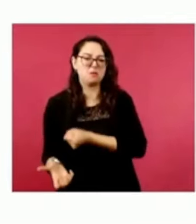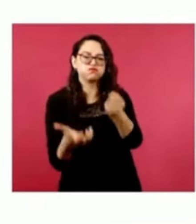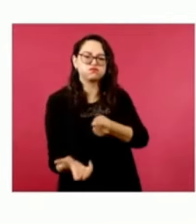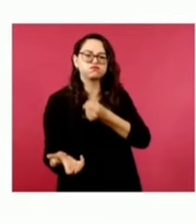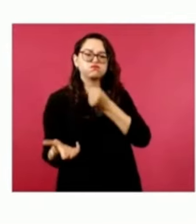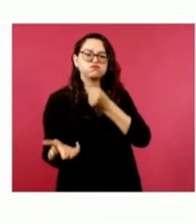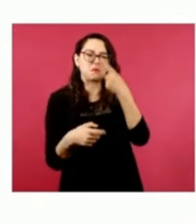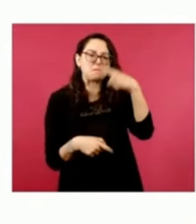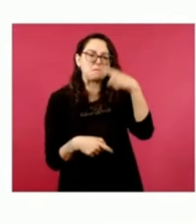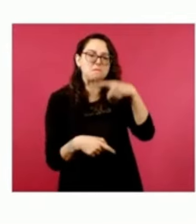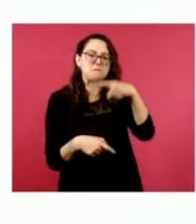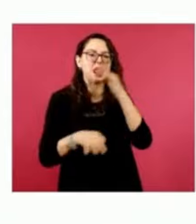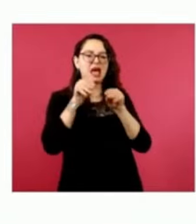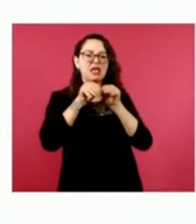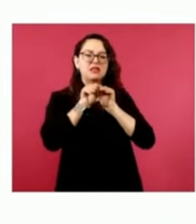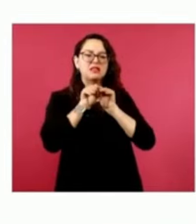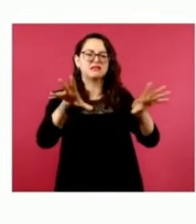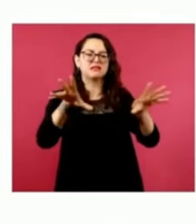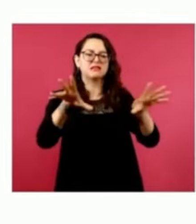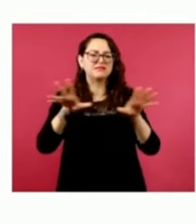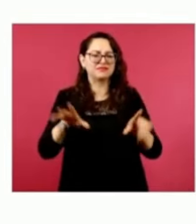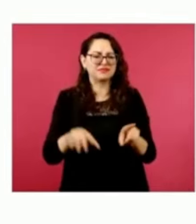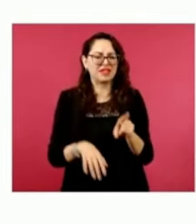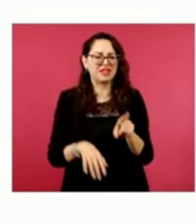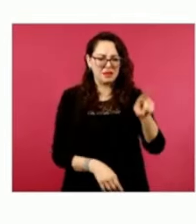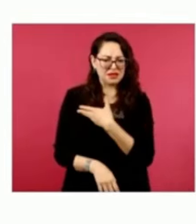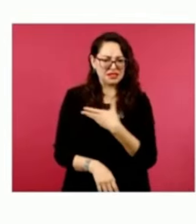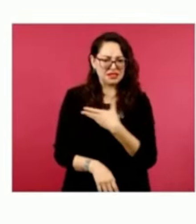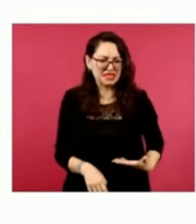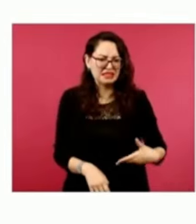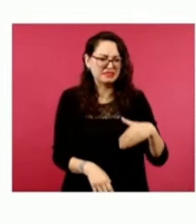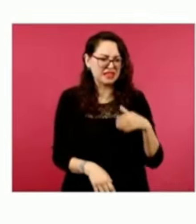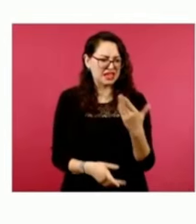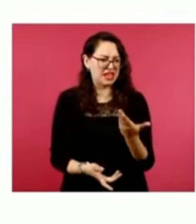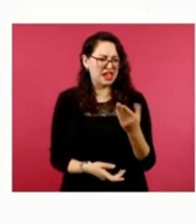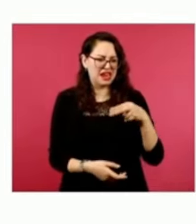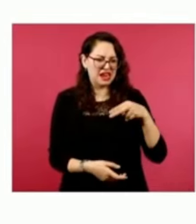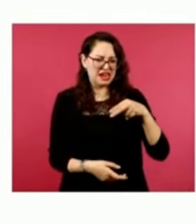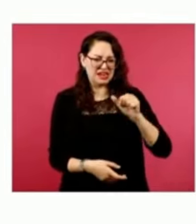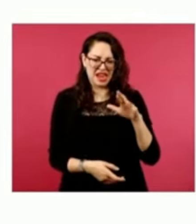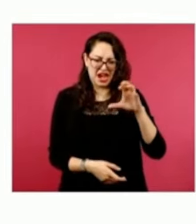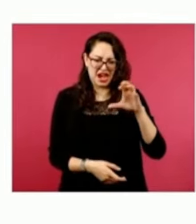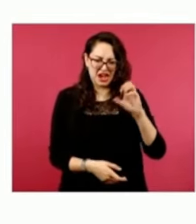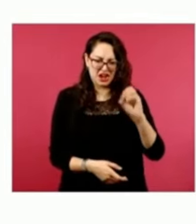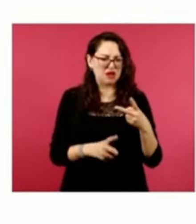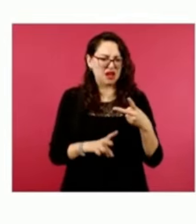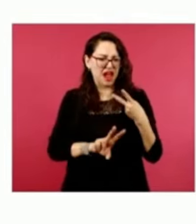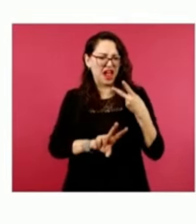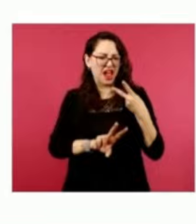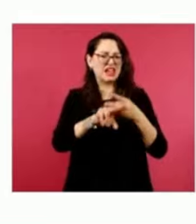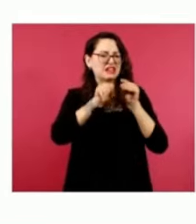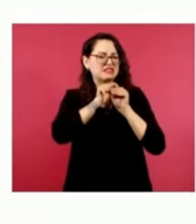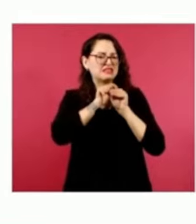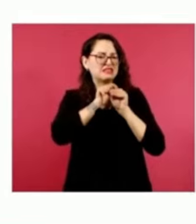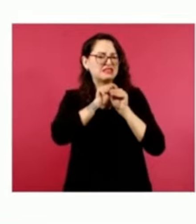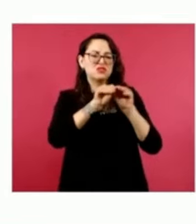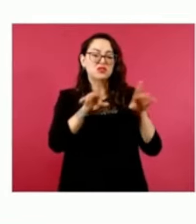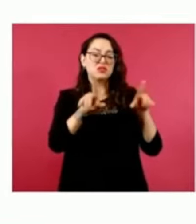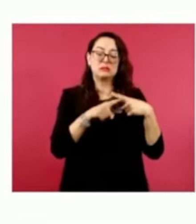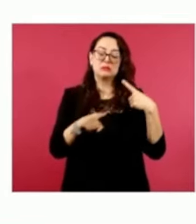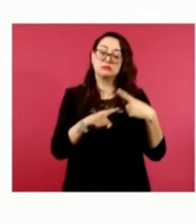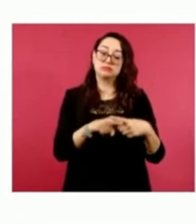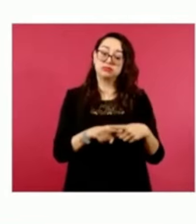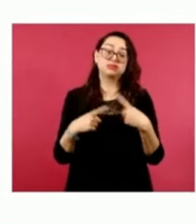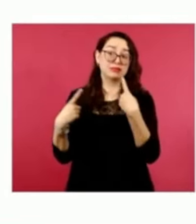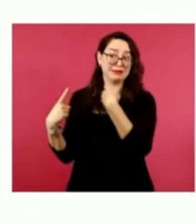¿quién está detrás de esta campaña que dice que López Obrador es un narcopresidente? Es difícil saberlo. Hay diferentes actores. Hay múltiples rutas de financiamiento.